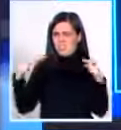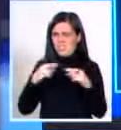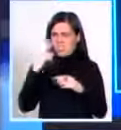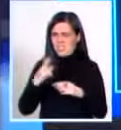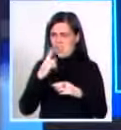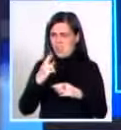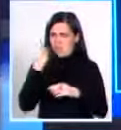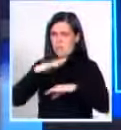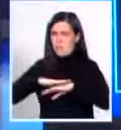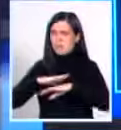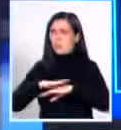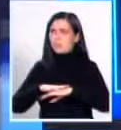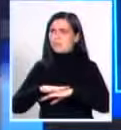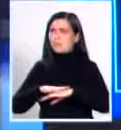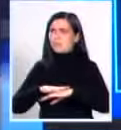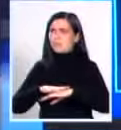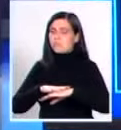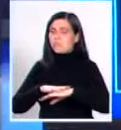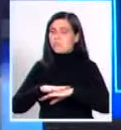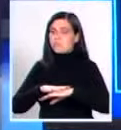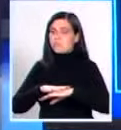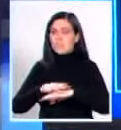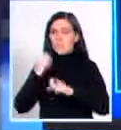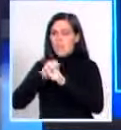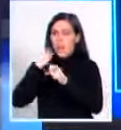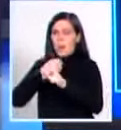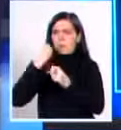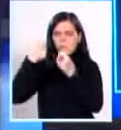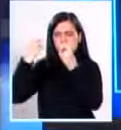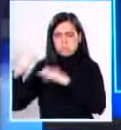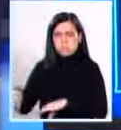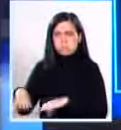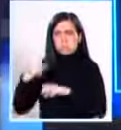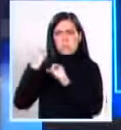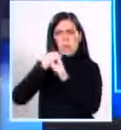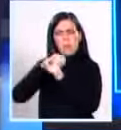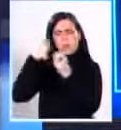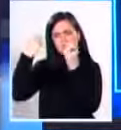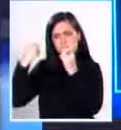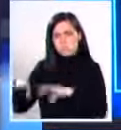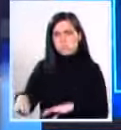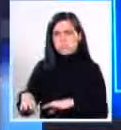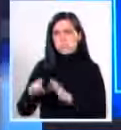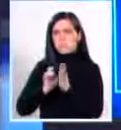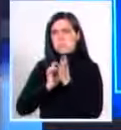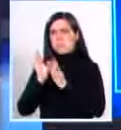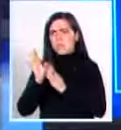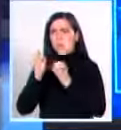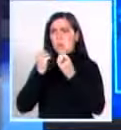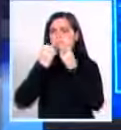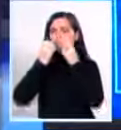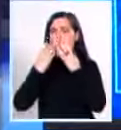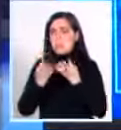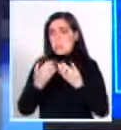En algún momento perdí los empleos que tenía. ¿Perdió los empleos? Sí, porque para el gobierno militar,